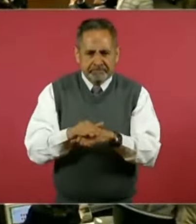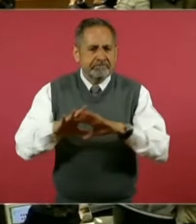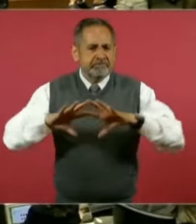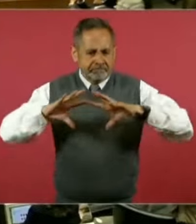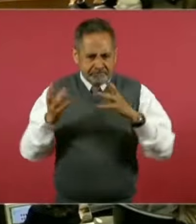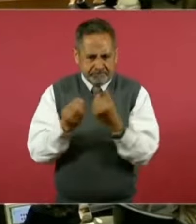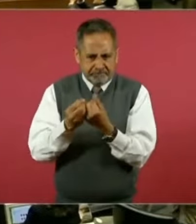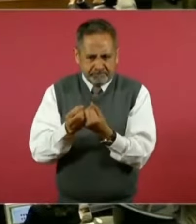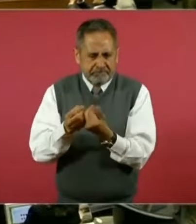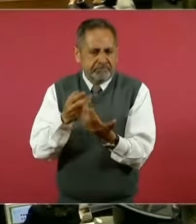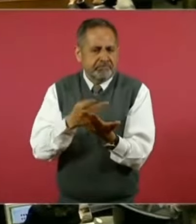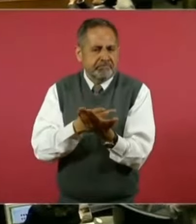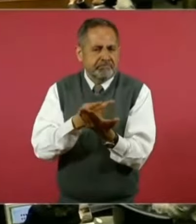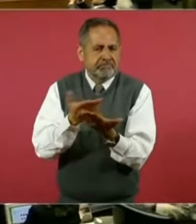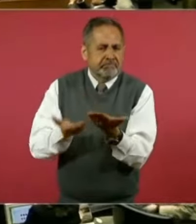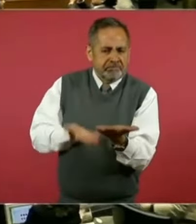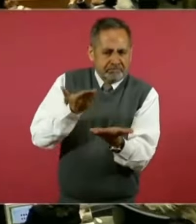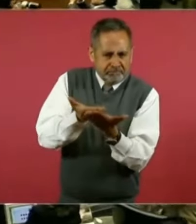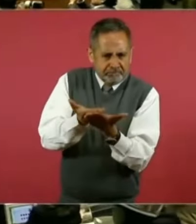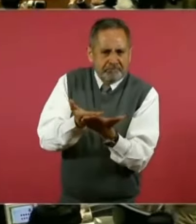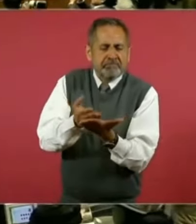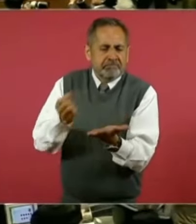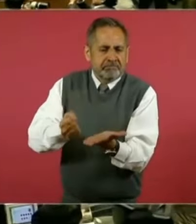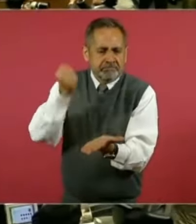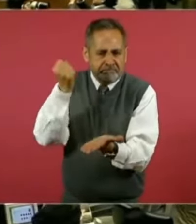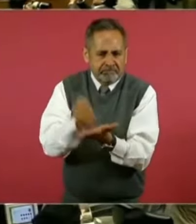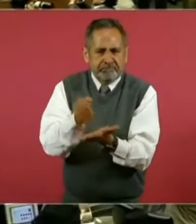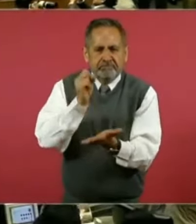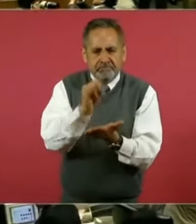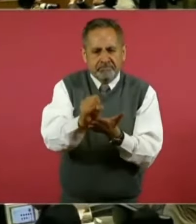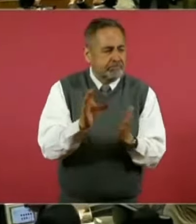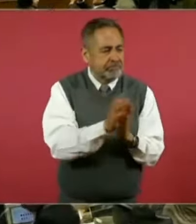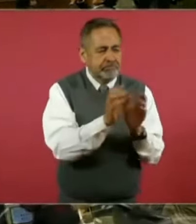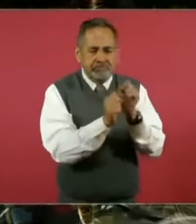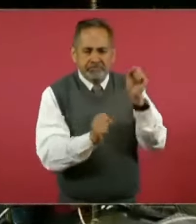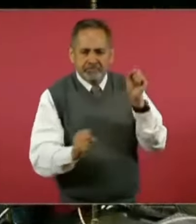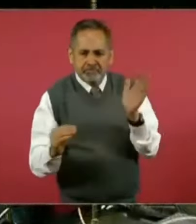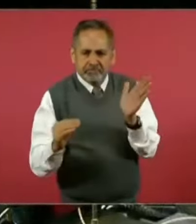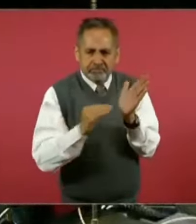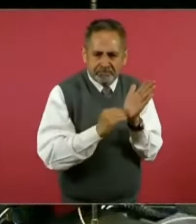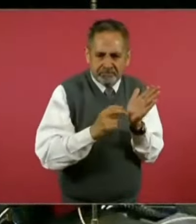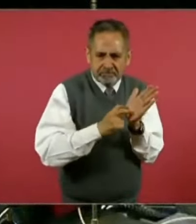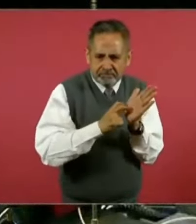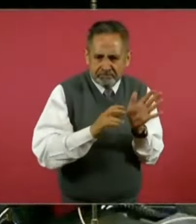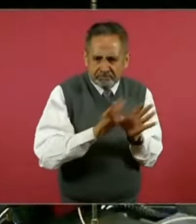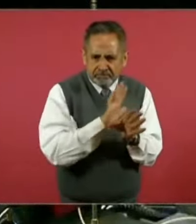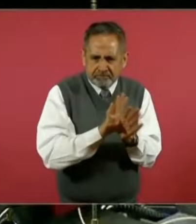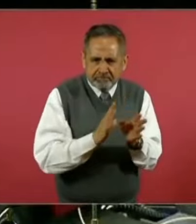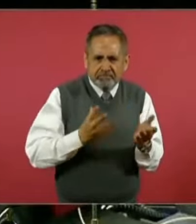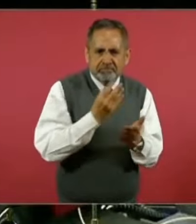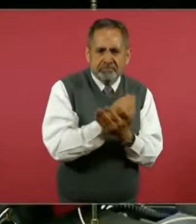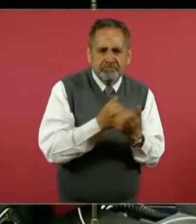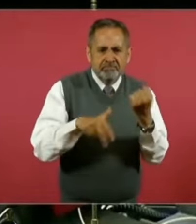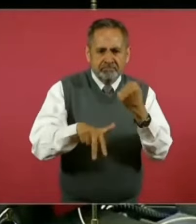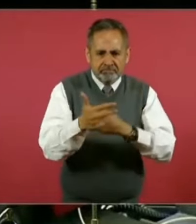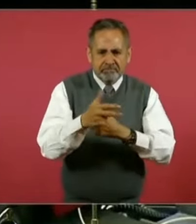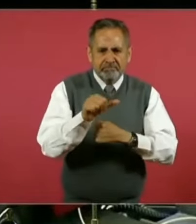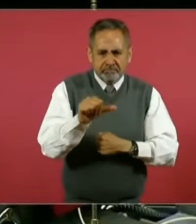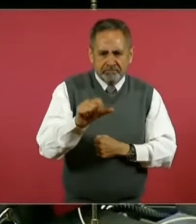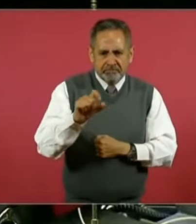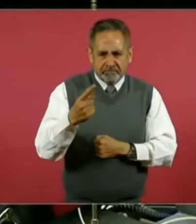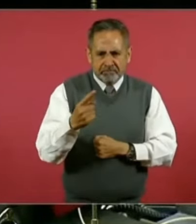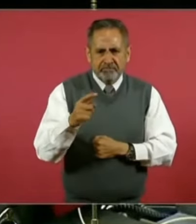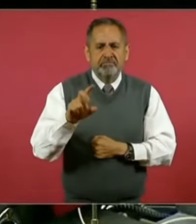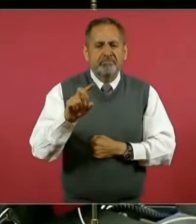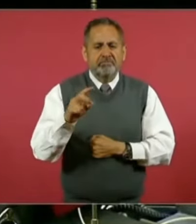el proyecto de decreto por el que se reforma y adicionan los artículos 13, 16, 21,